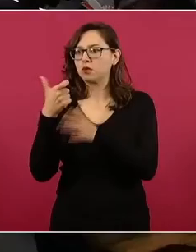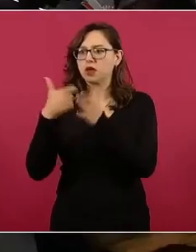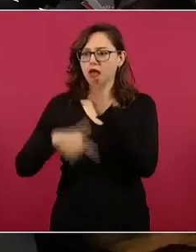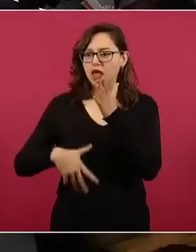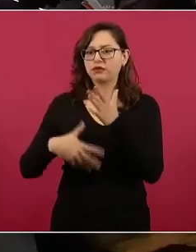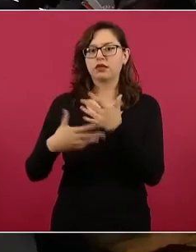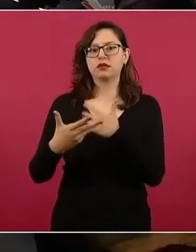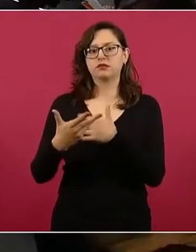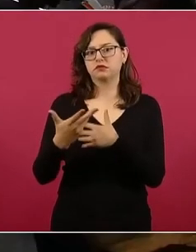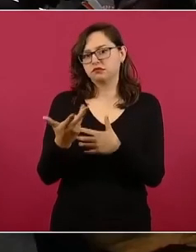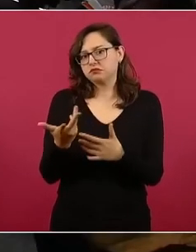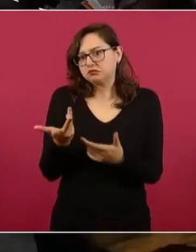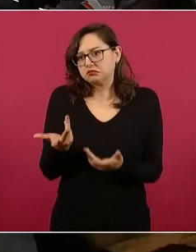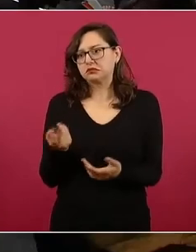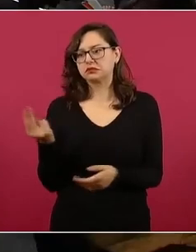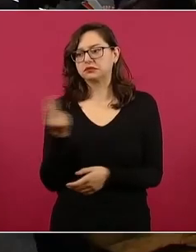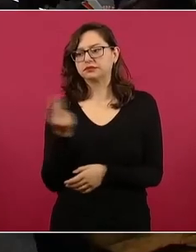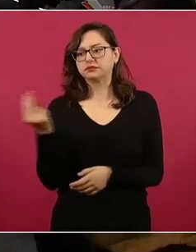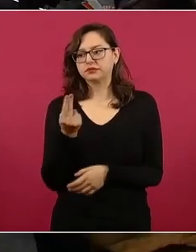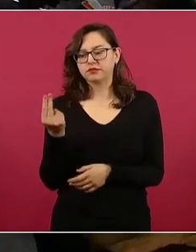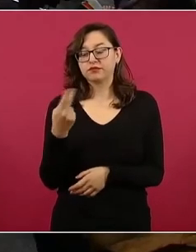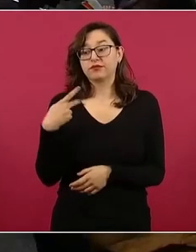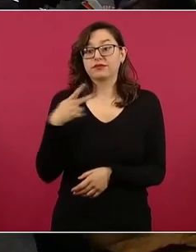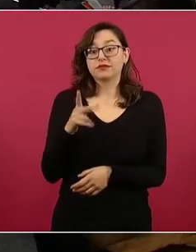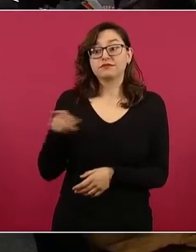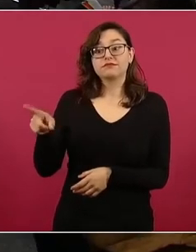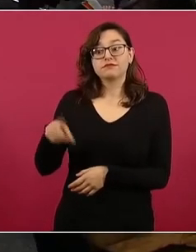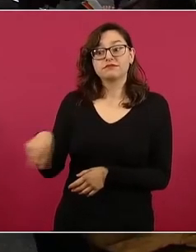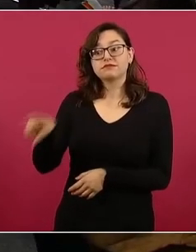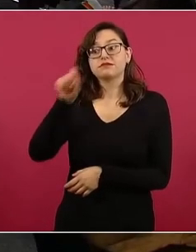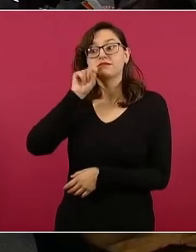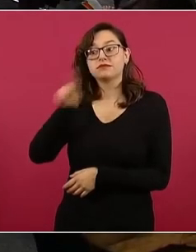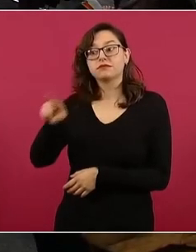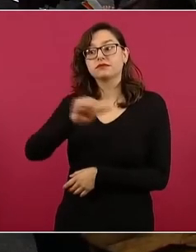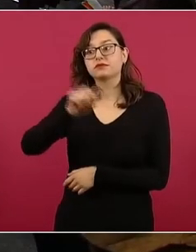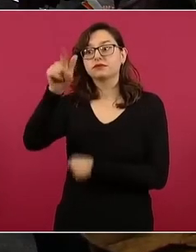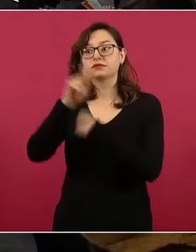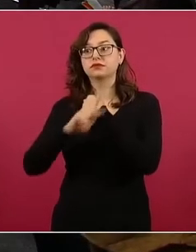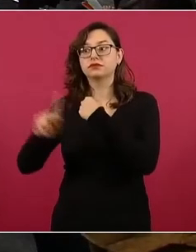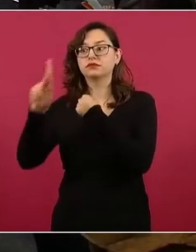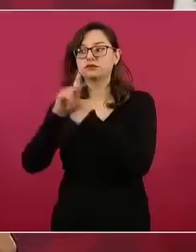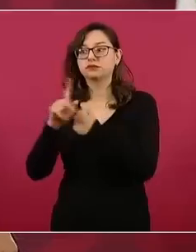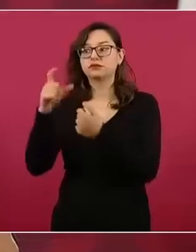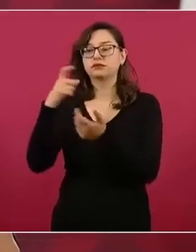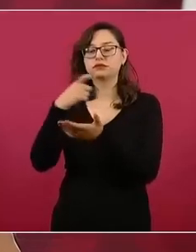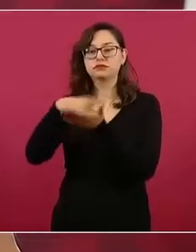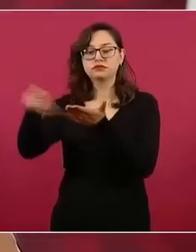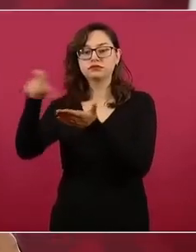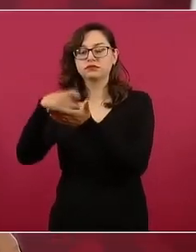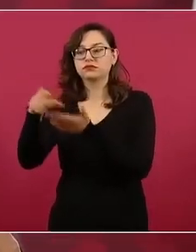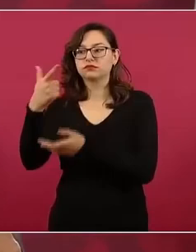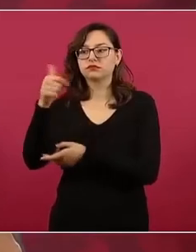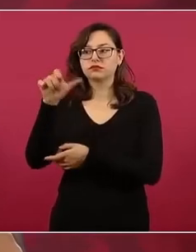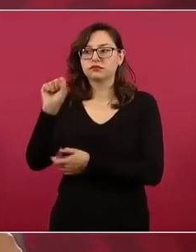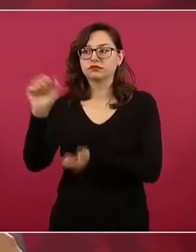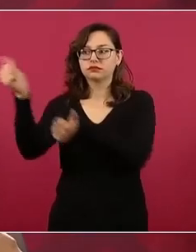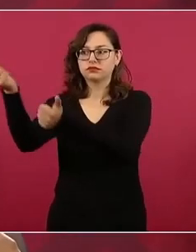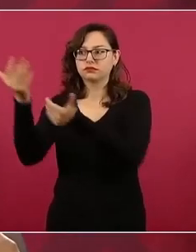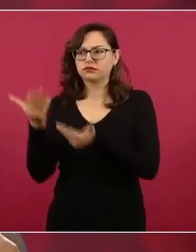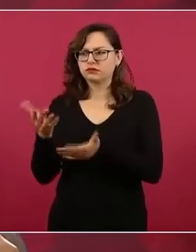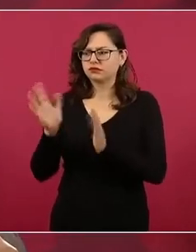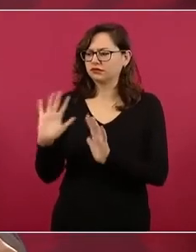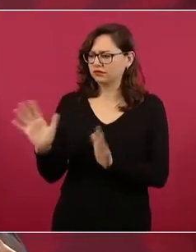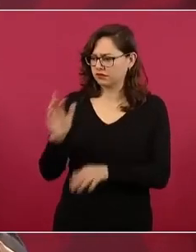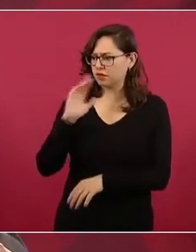Entonces, se acordó que va a abrirse una mesa de diálogo